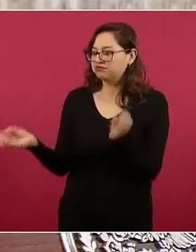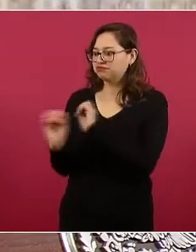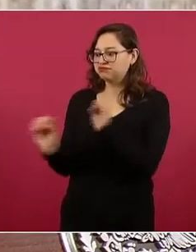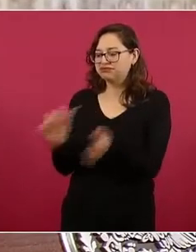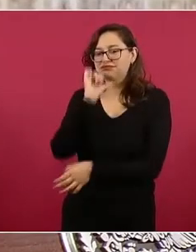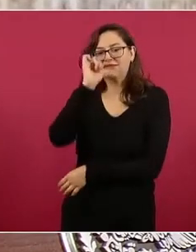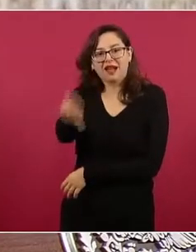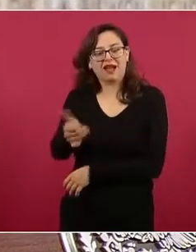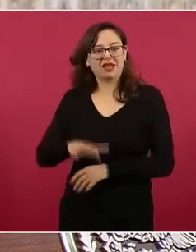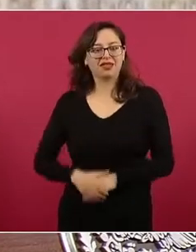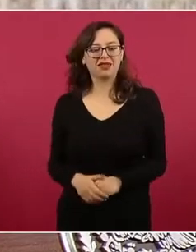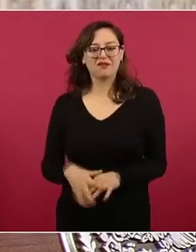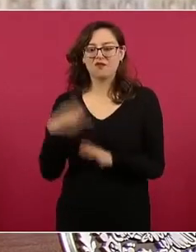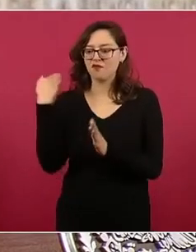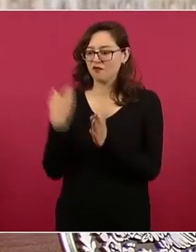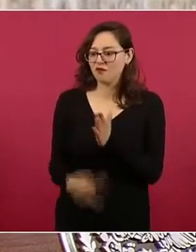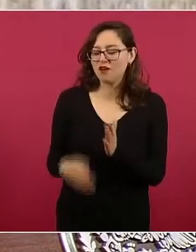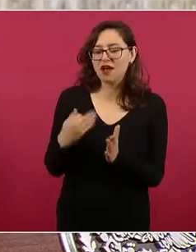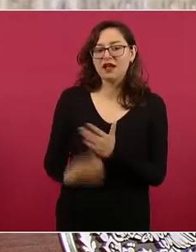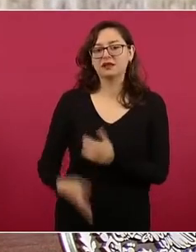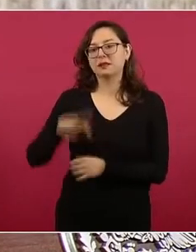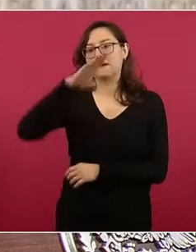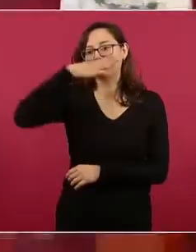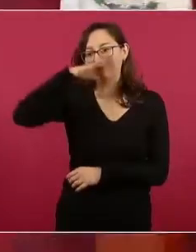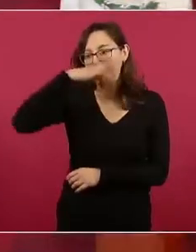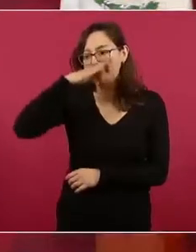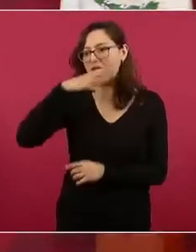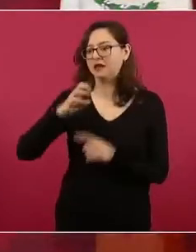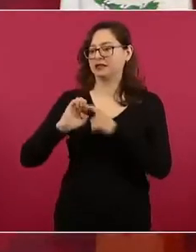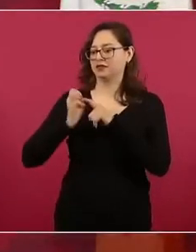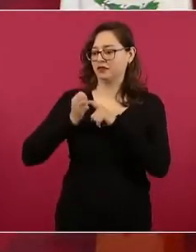frijol, sobre todo impulsar mucho el autoconsumo